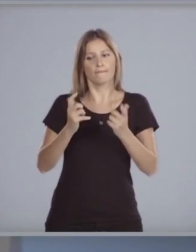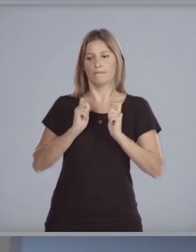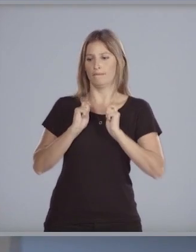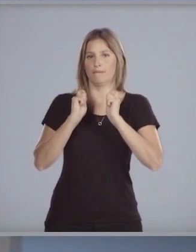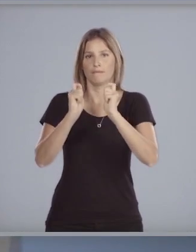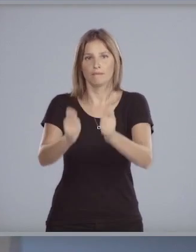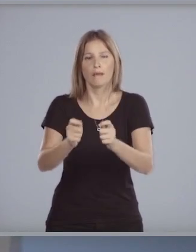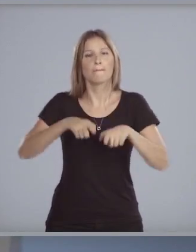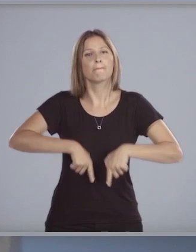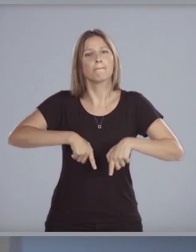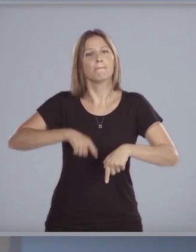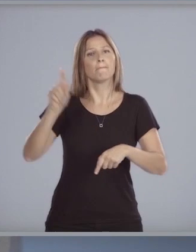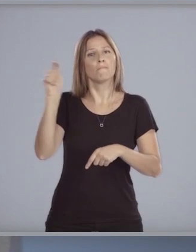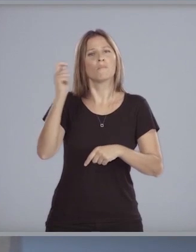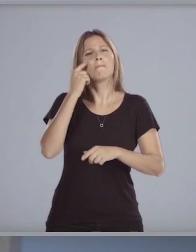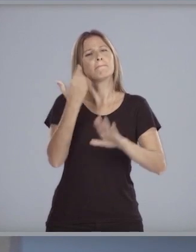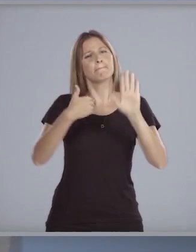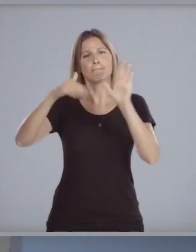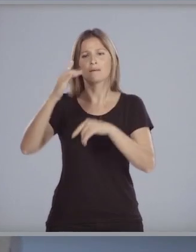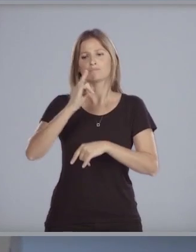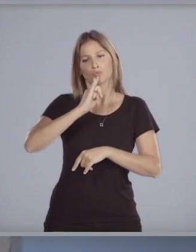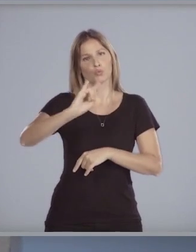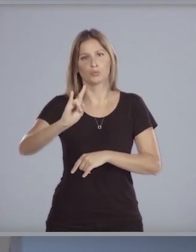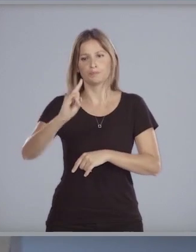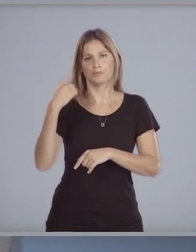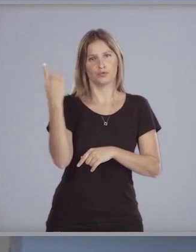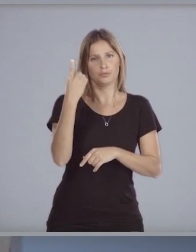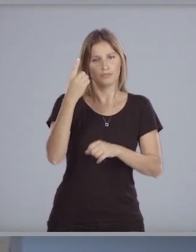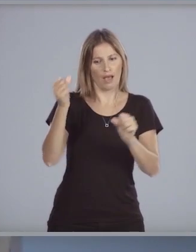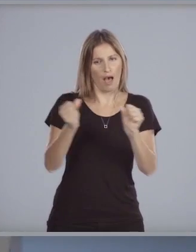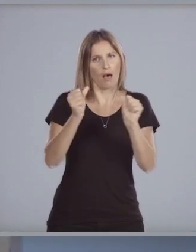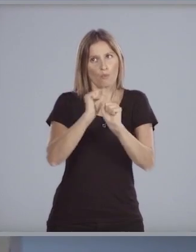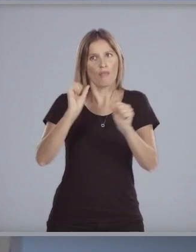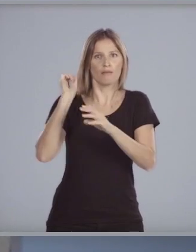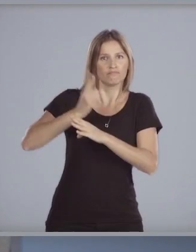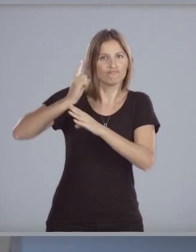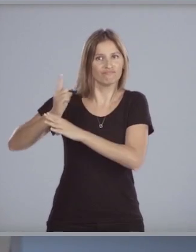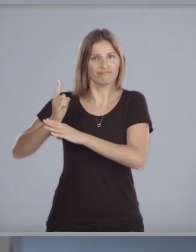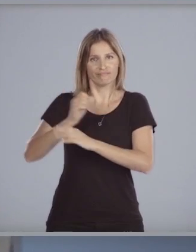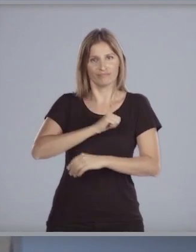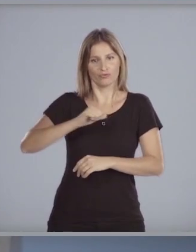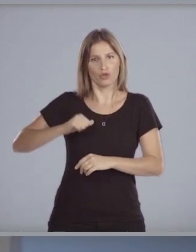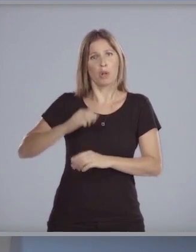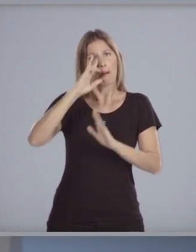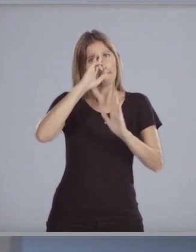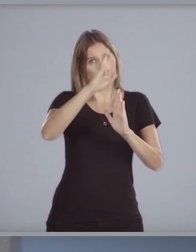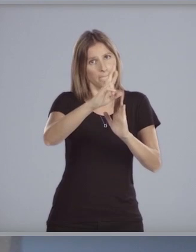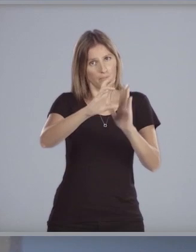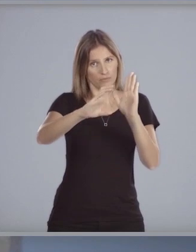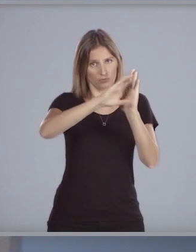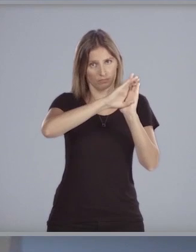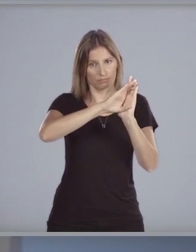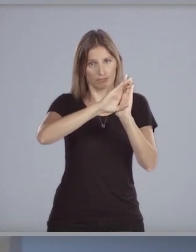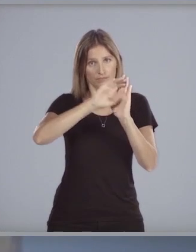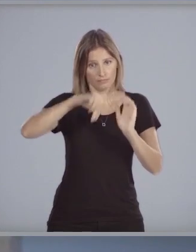Ministerio Público la mayor autonomía posible dentro del marco constitucional del país